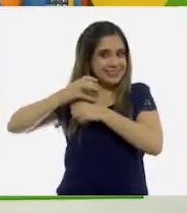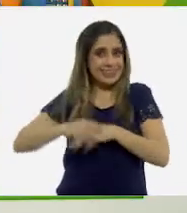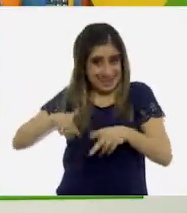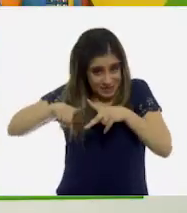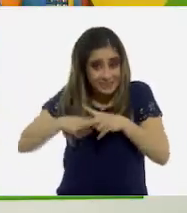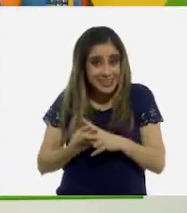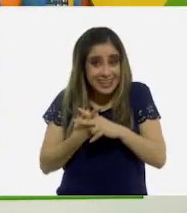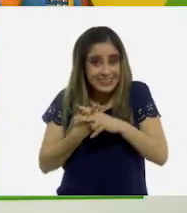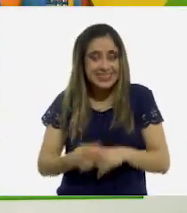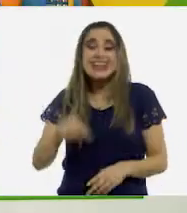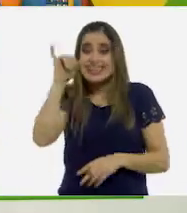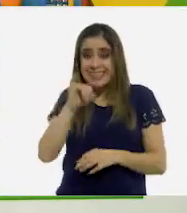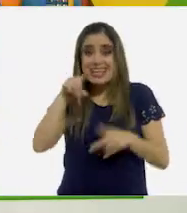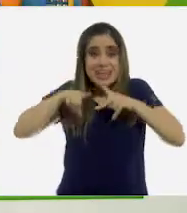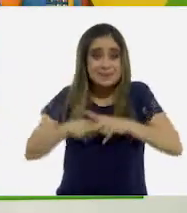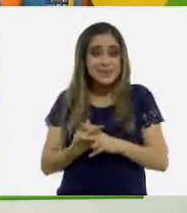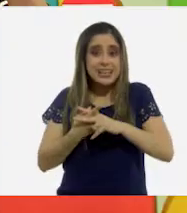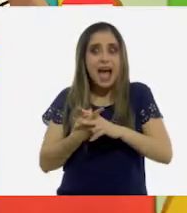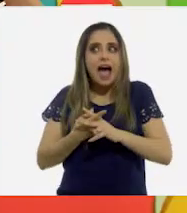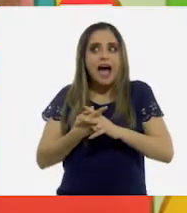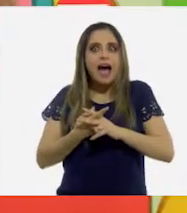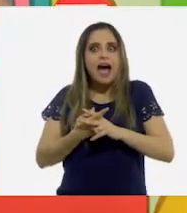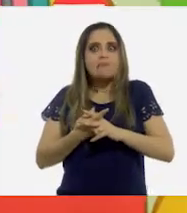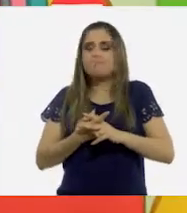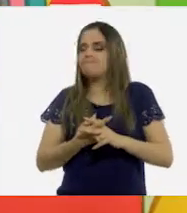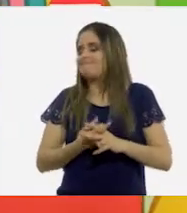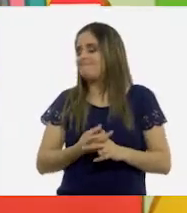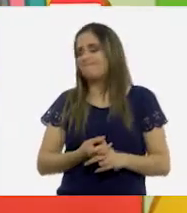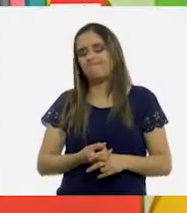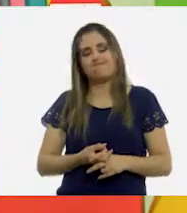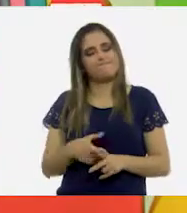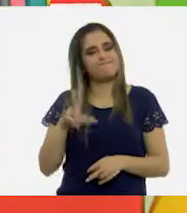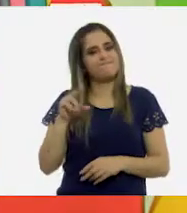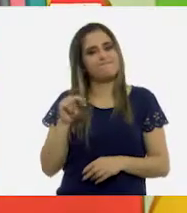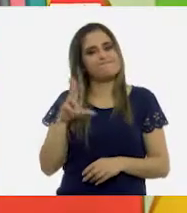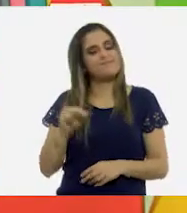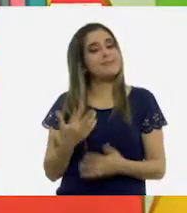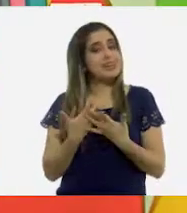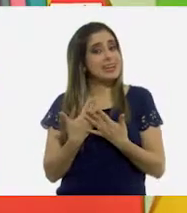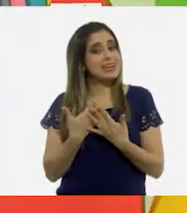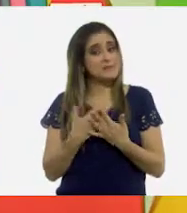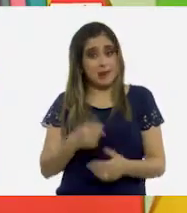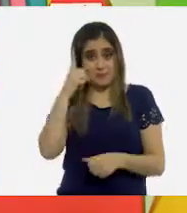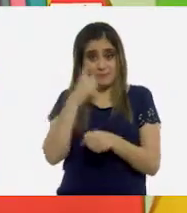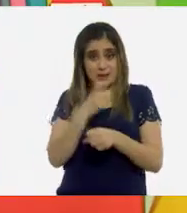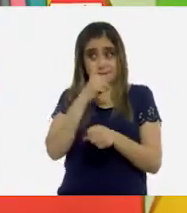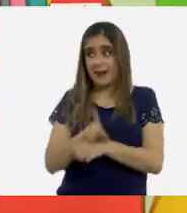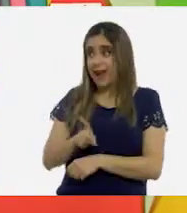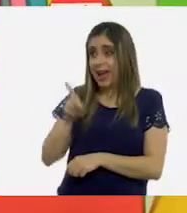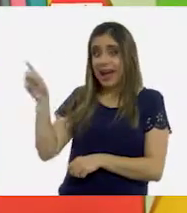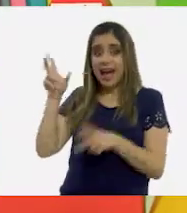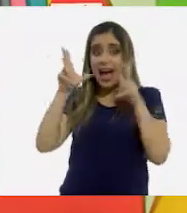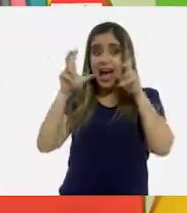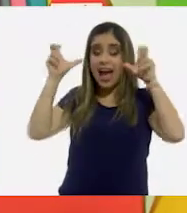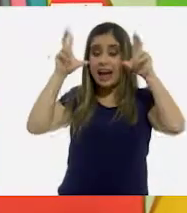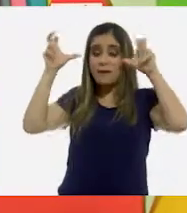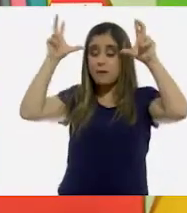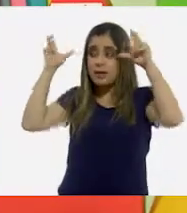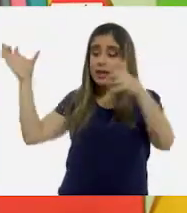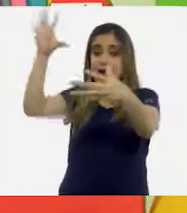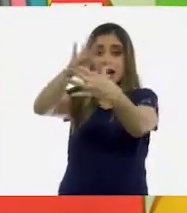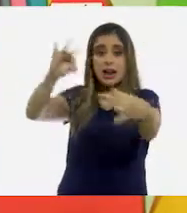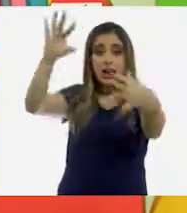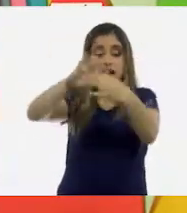diga más! ¡Comencemos! ¡No, no, no, no! ¡Esperen! Antes vamos con Ajo Listo para que nos recuerde la